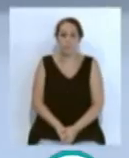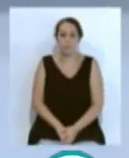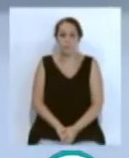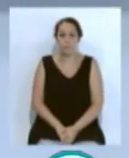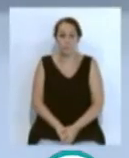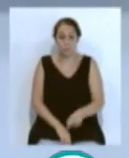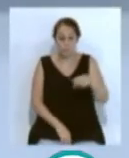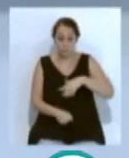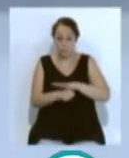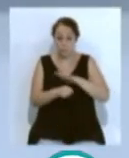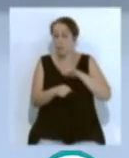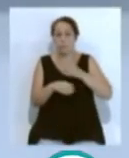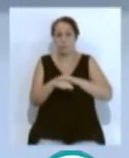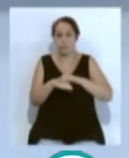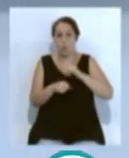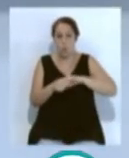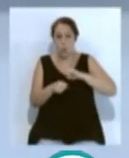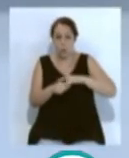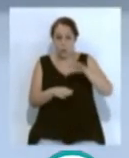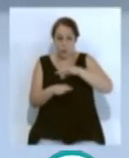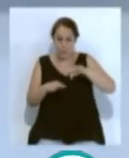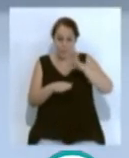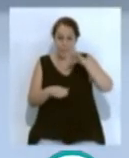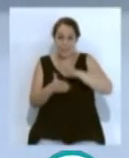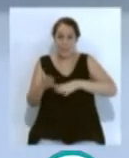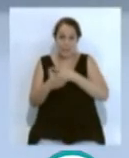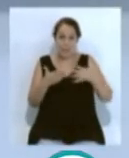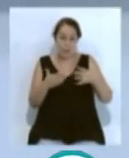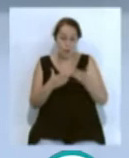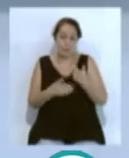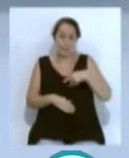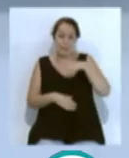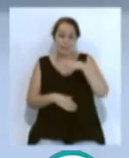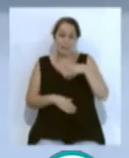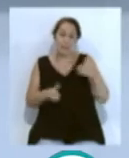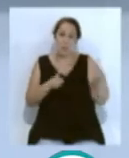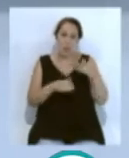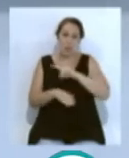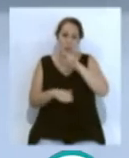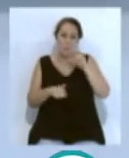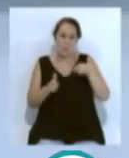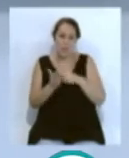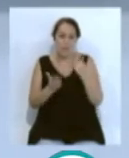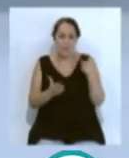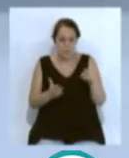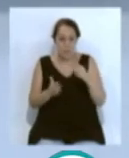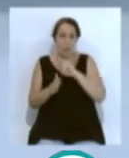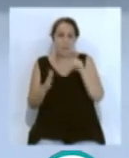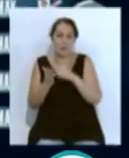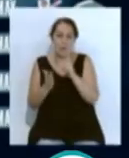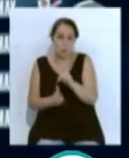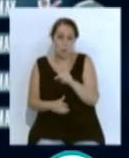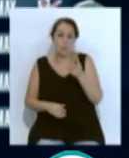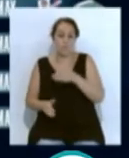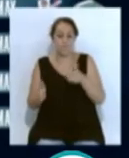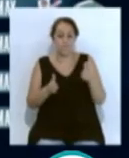Y este lunes se celebró el sorteo del calendario de la próxima temporada 2020-2021 en